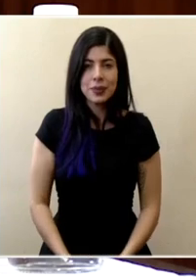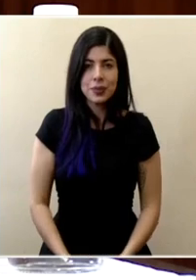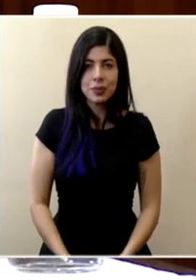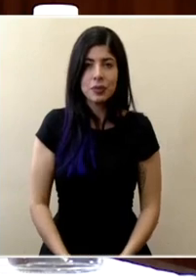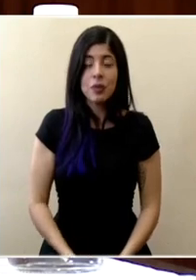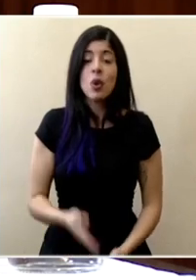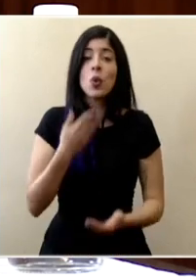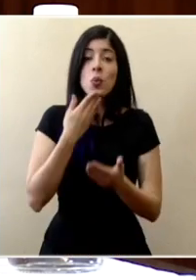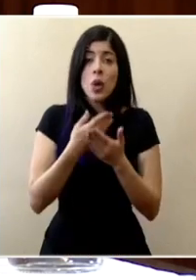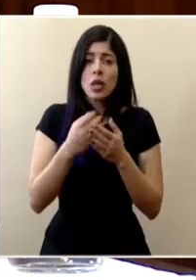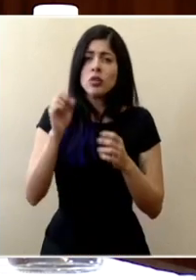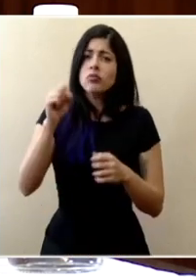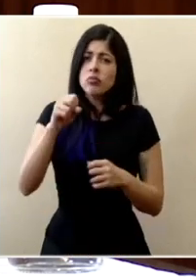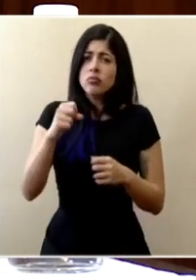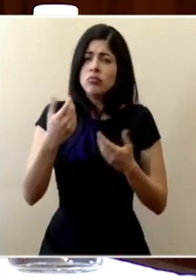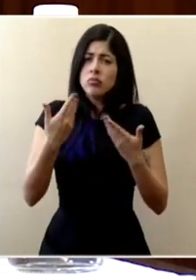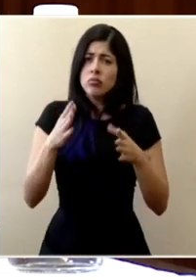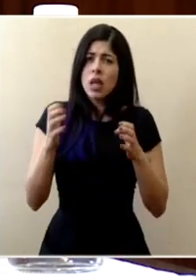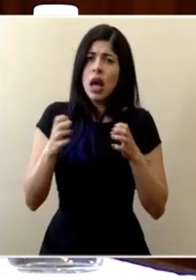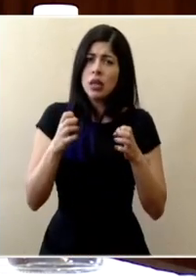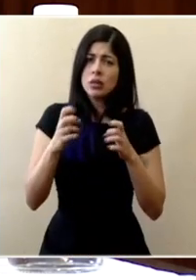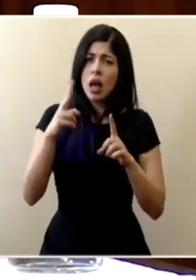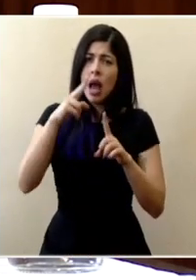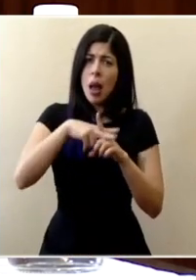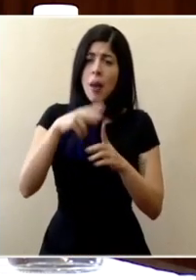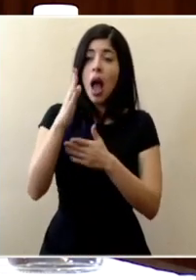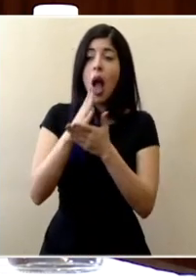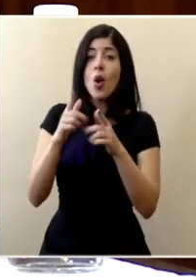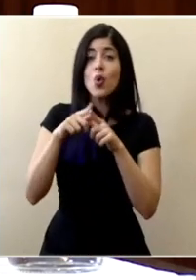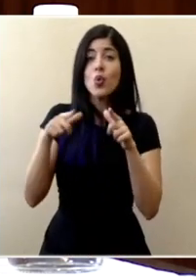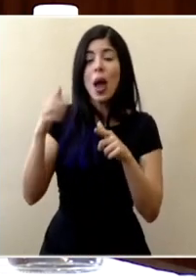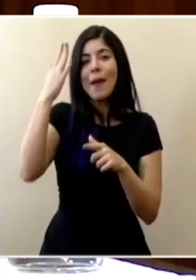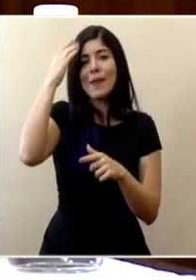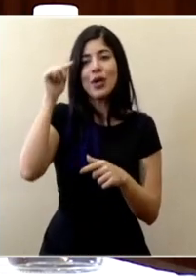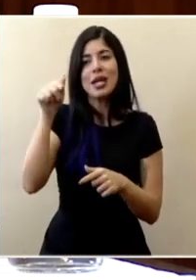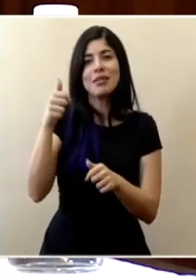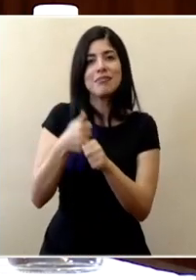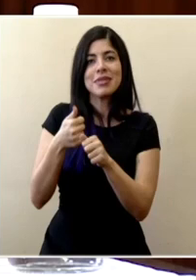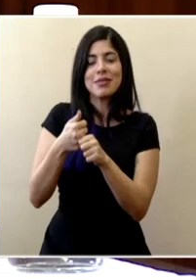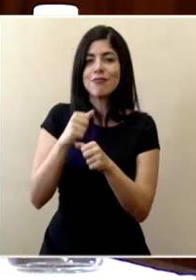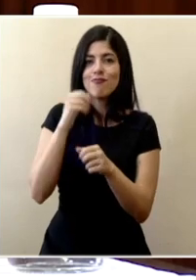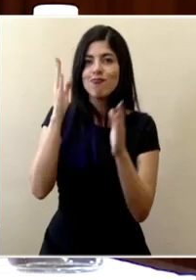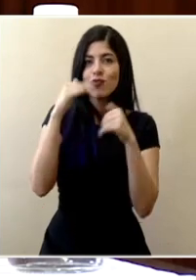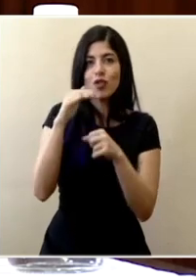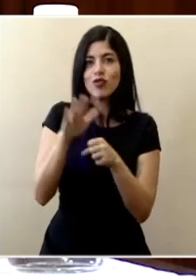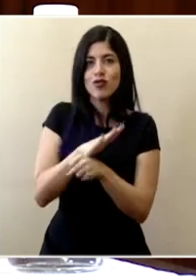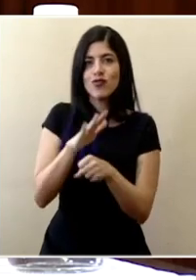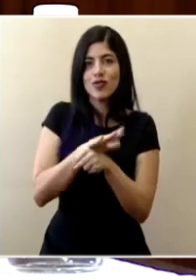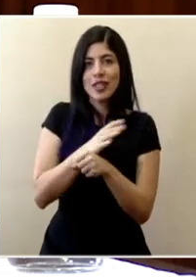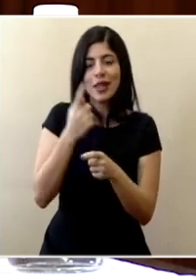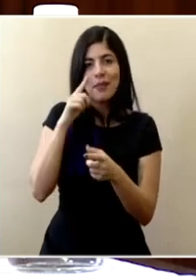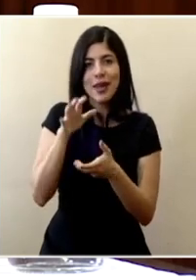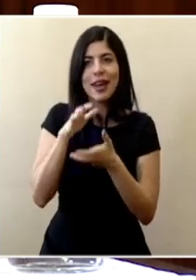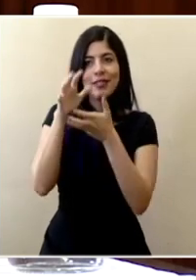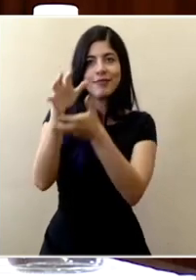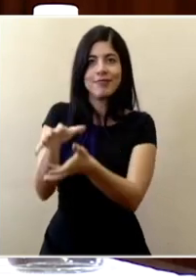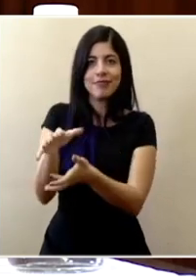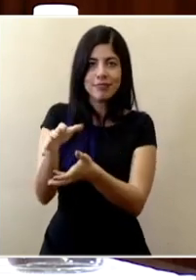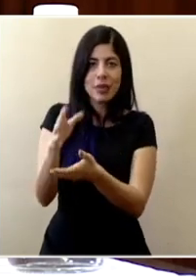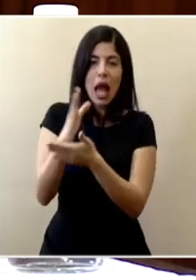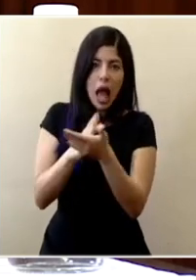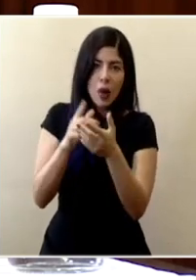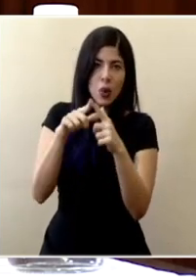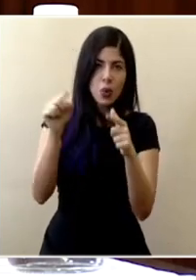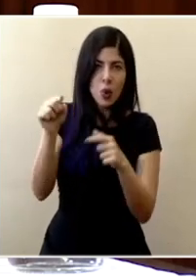Bueno si se ha implementado la estrategia en algunos sitios es porque no tienen capacidad de almacenaje y entonces no pueden implementarlo